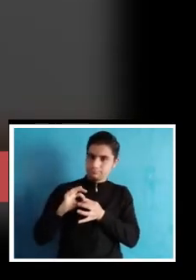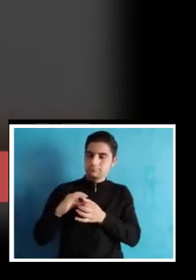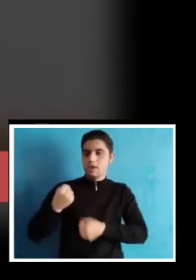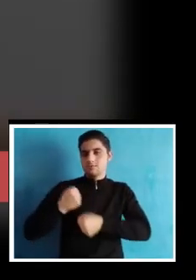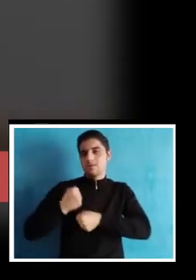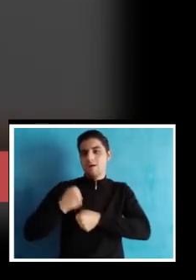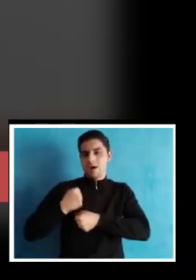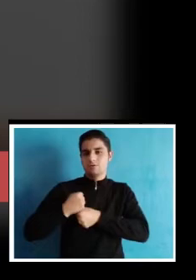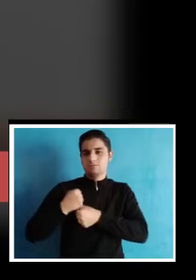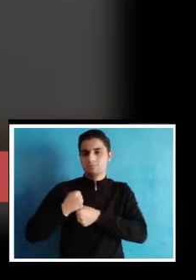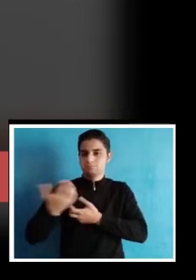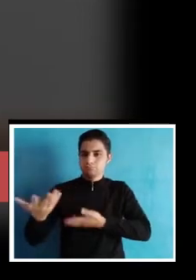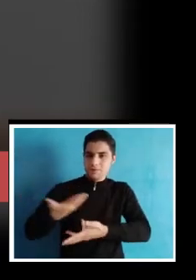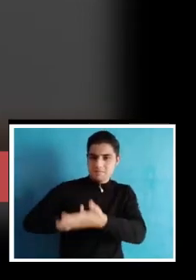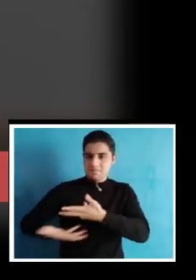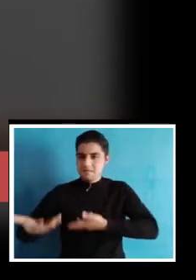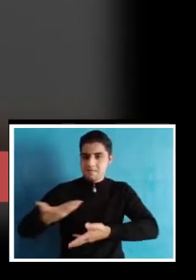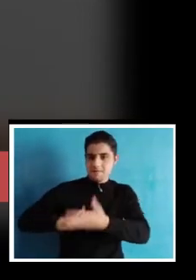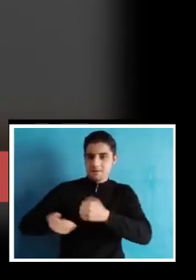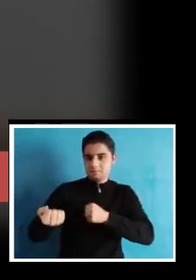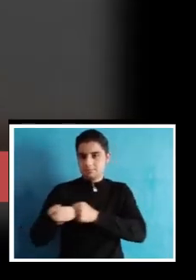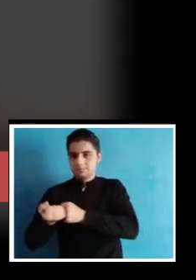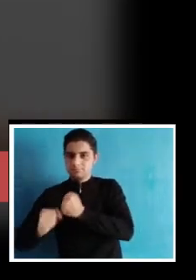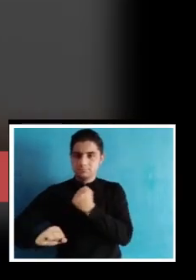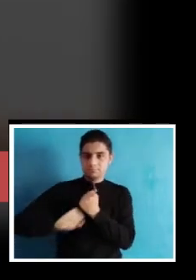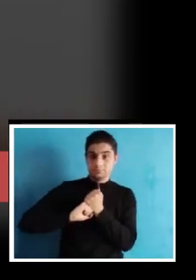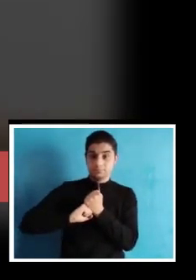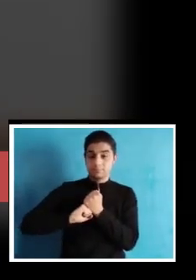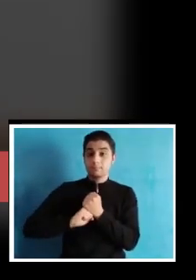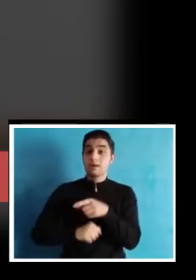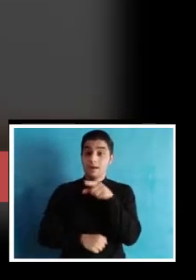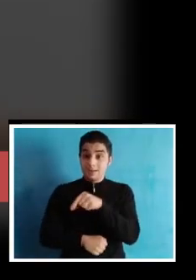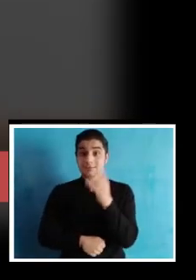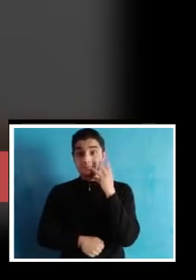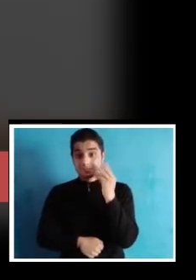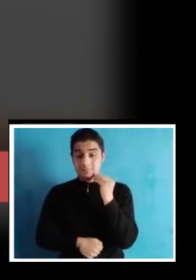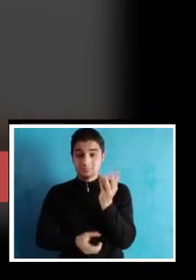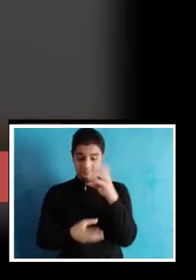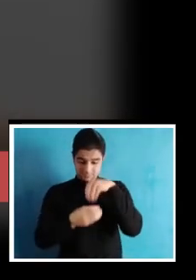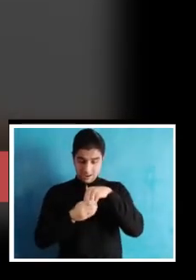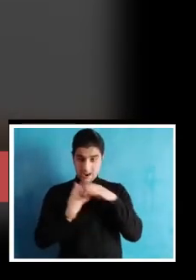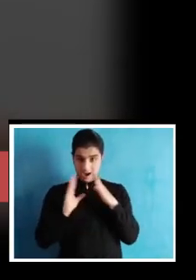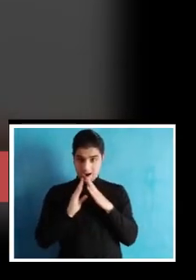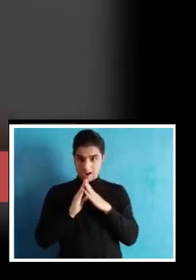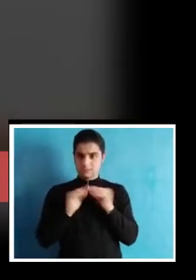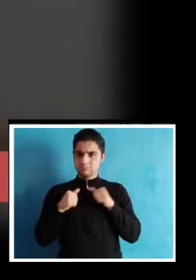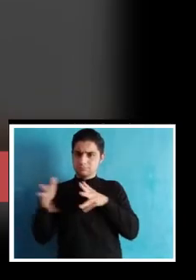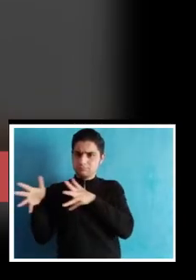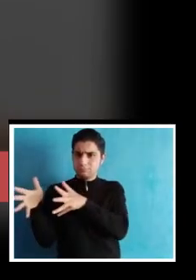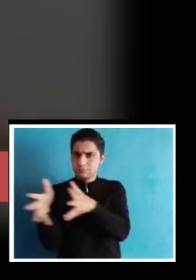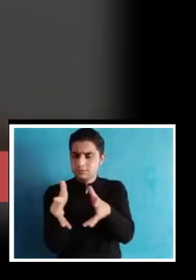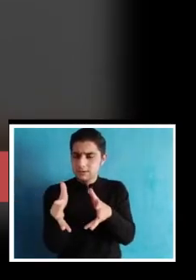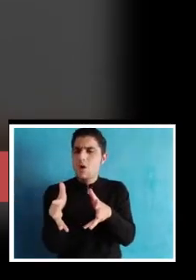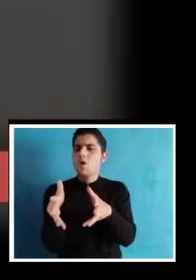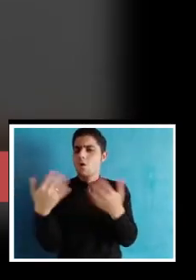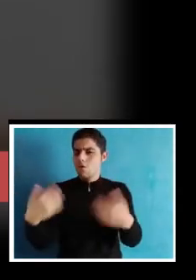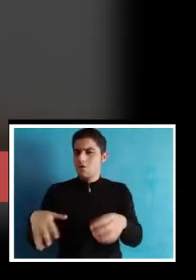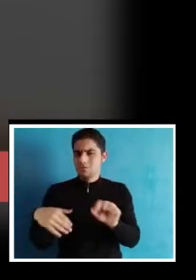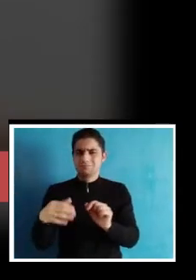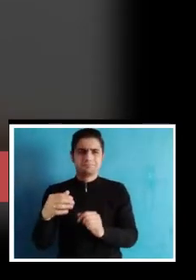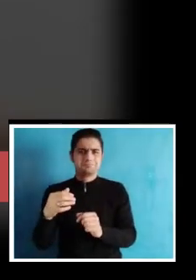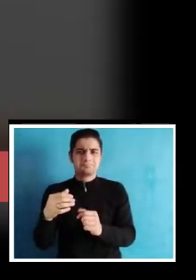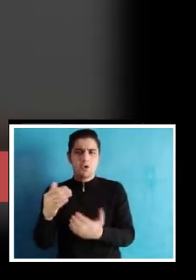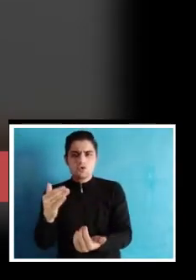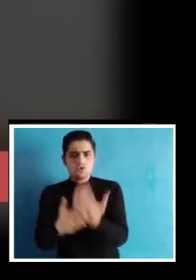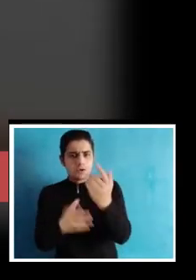un trabajo colaborativo. A través de esta experiencia de educar desde nuestras casas, pues